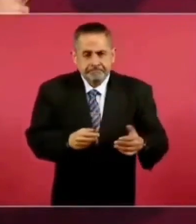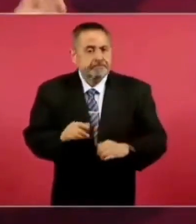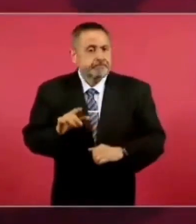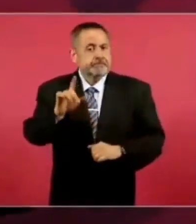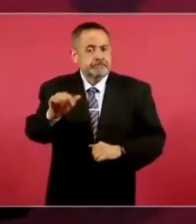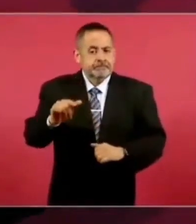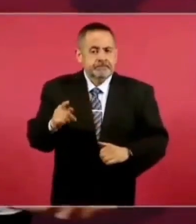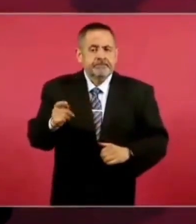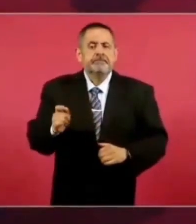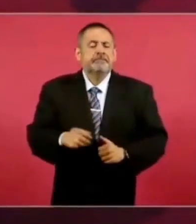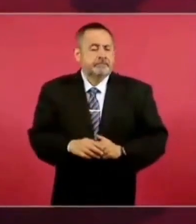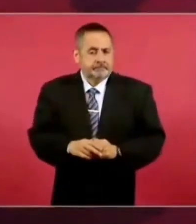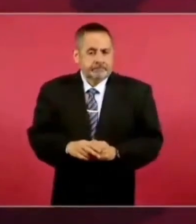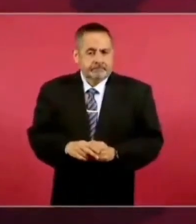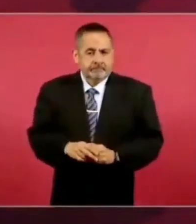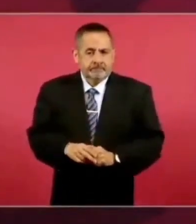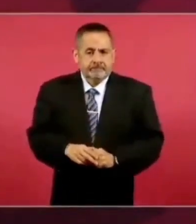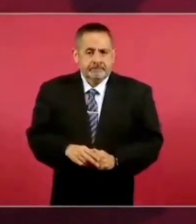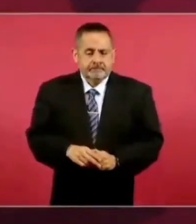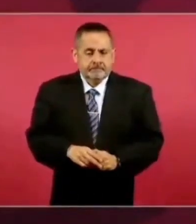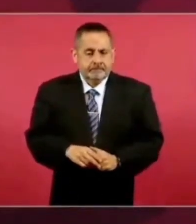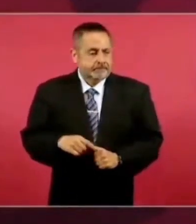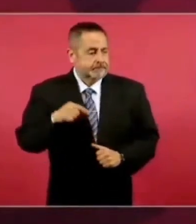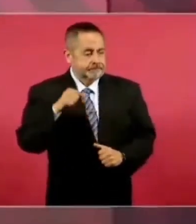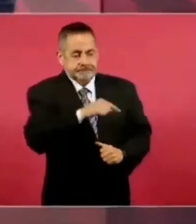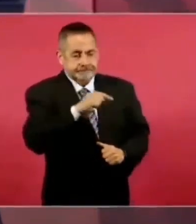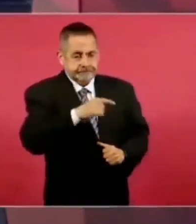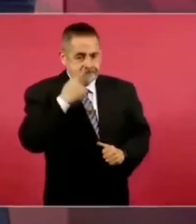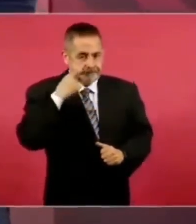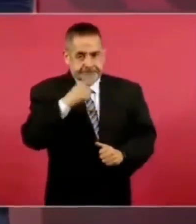el Poder Judicial.